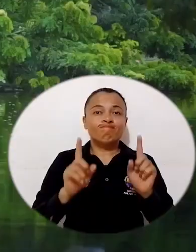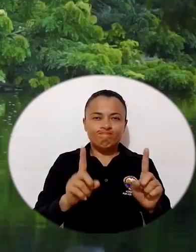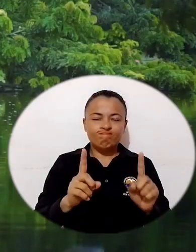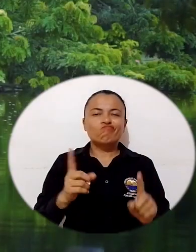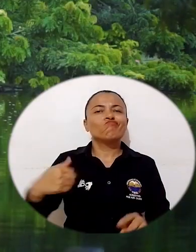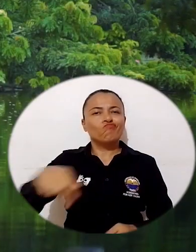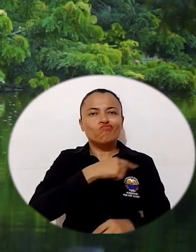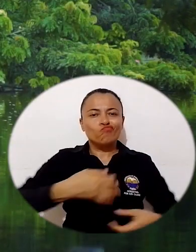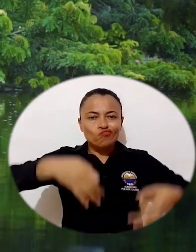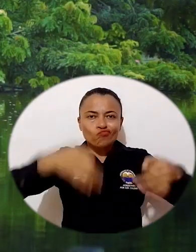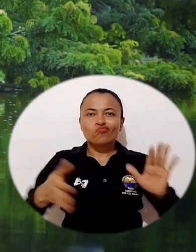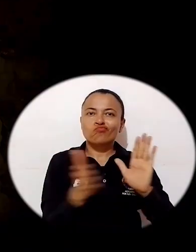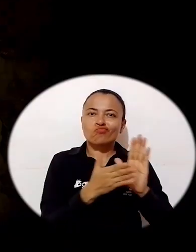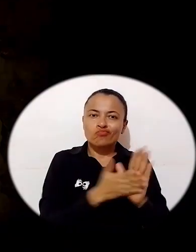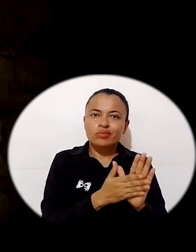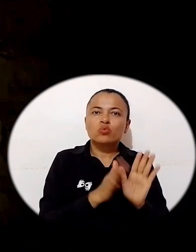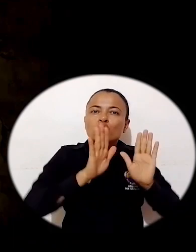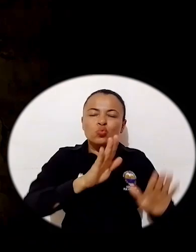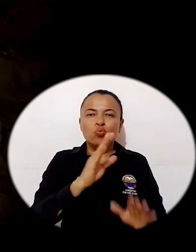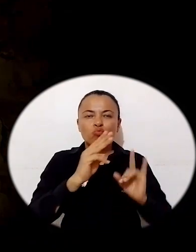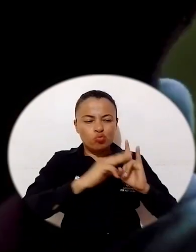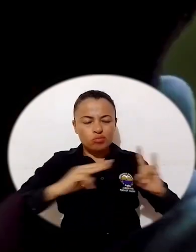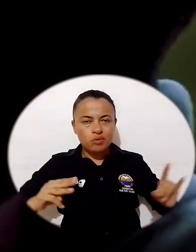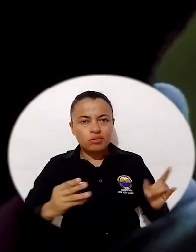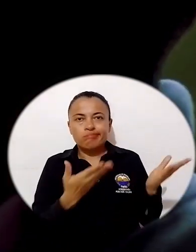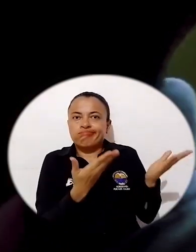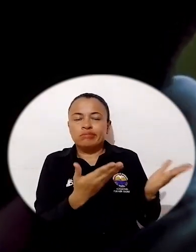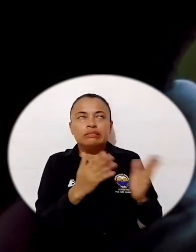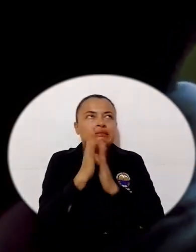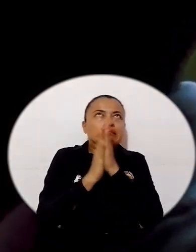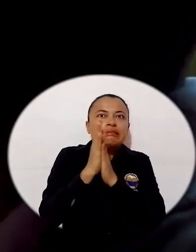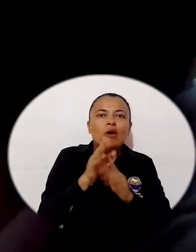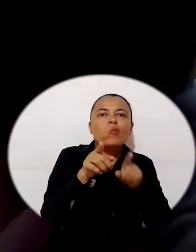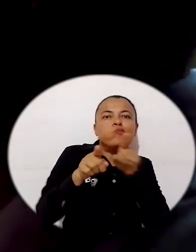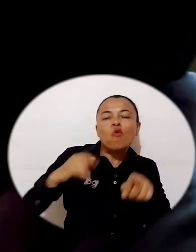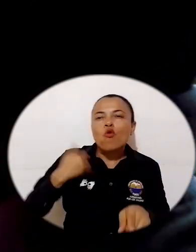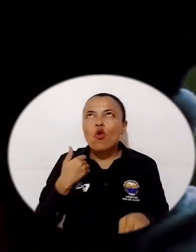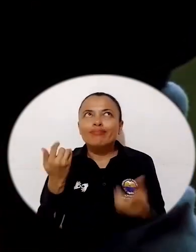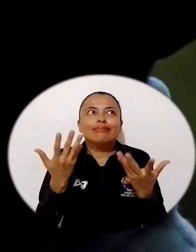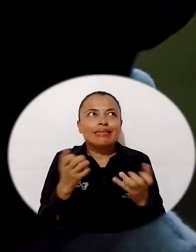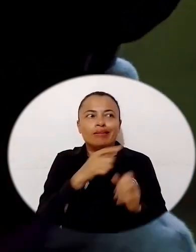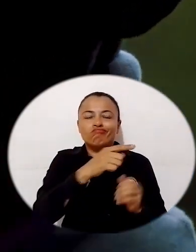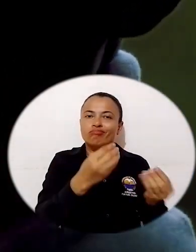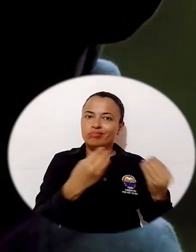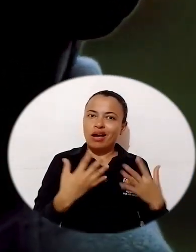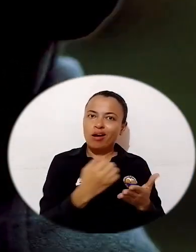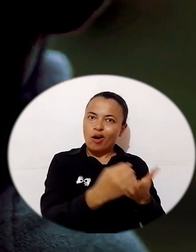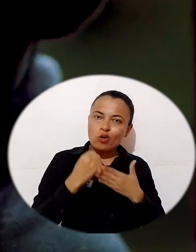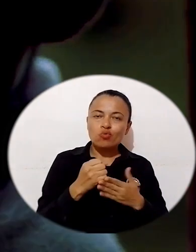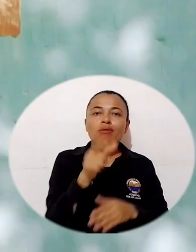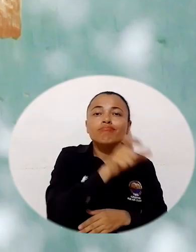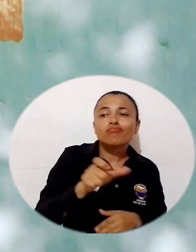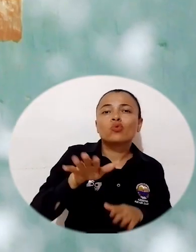Sin embargo, la mejor evidencia es lo que representa la Universidad del Magdalena como esperanza del futuro para los jóvenes y las